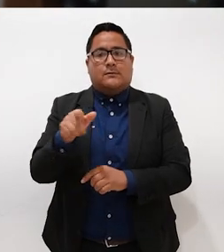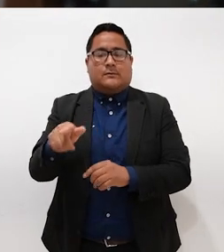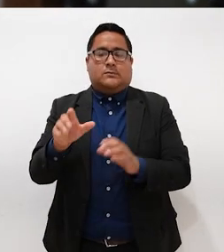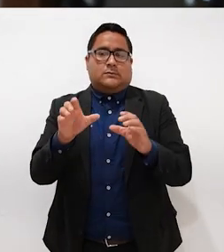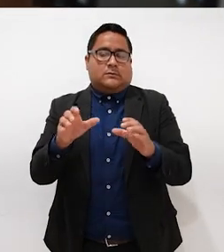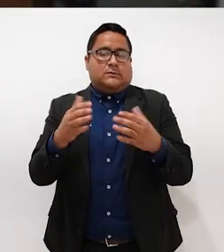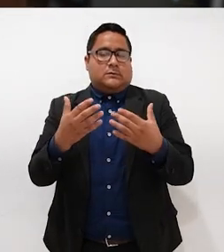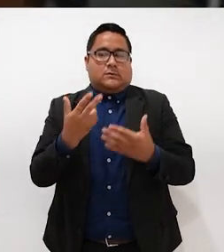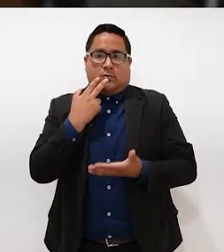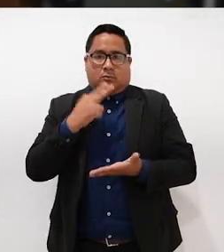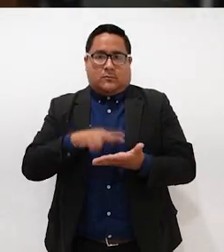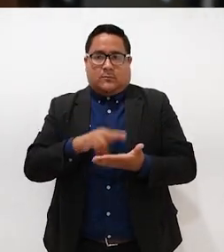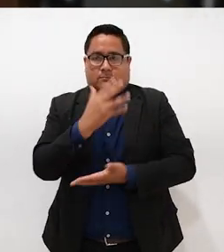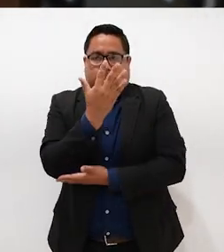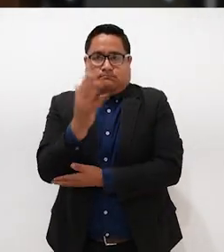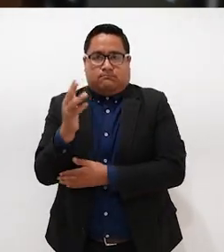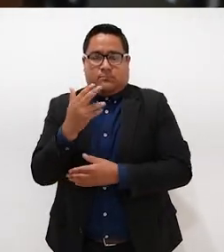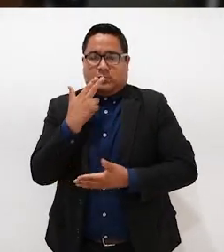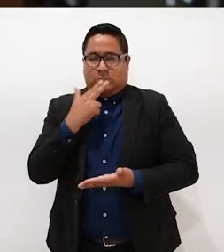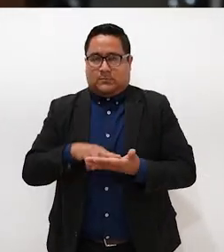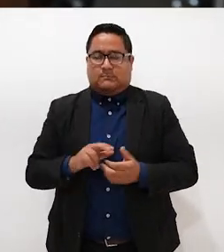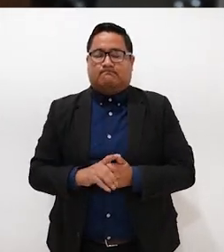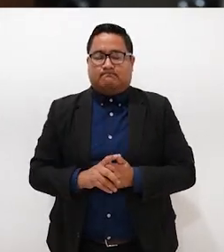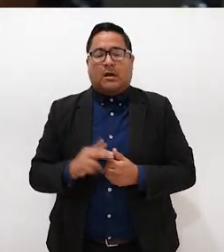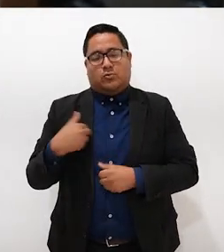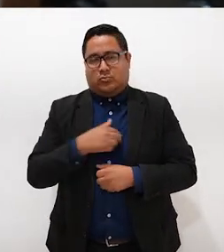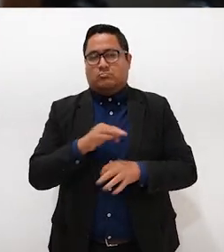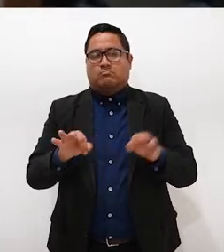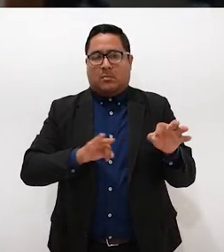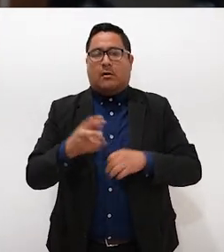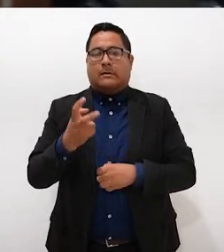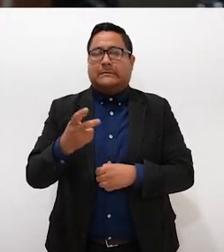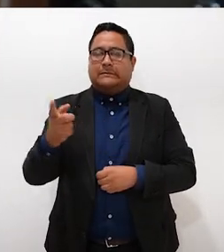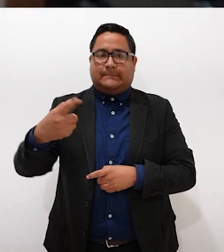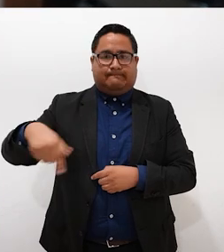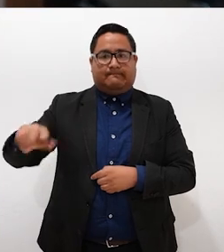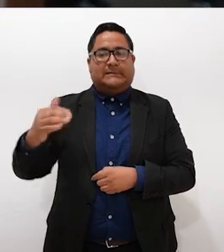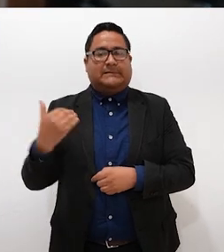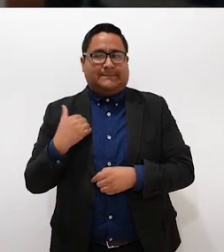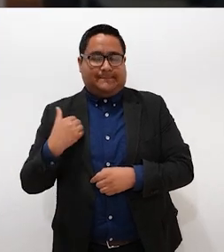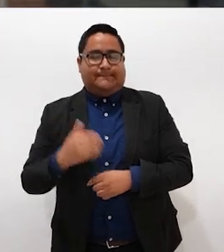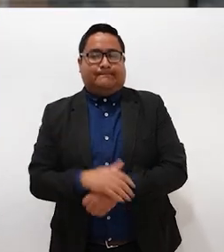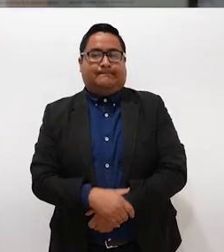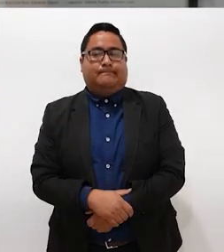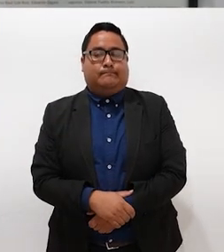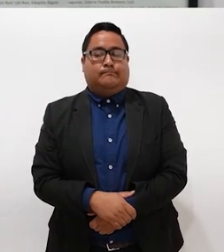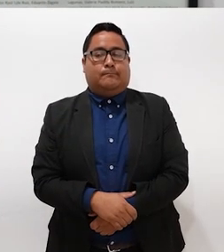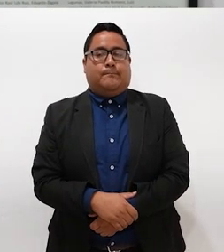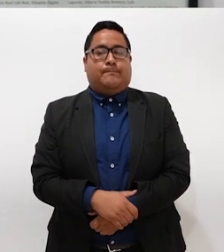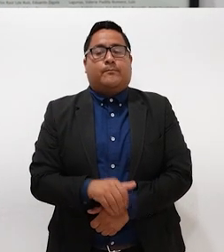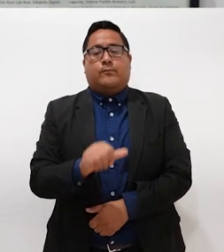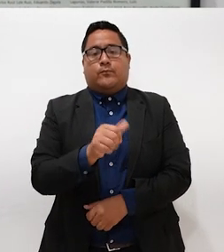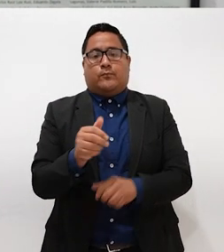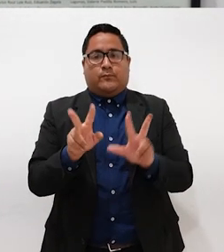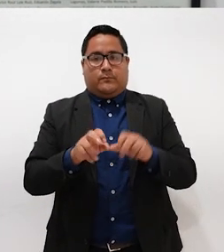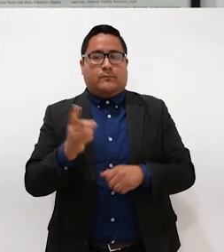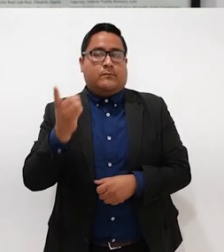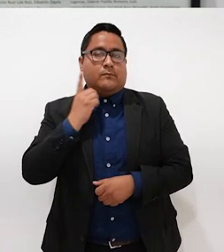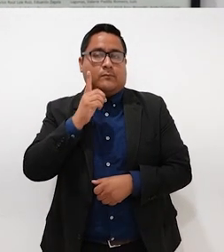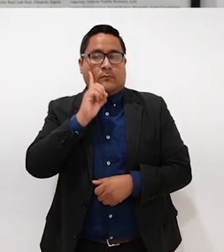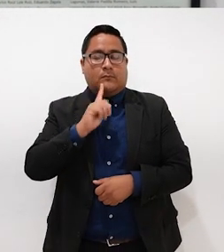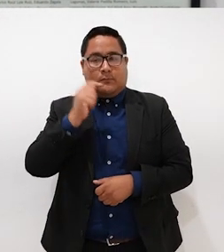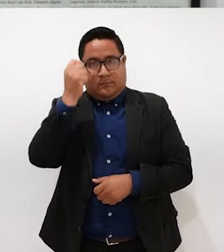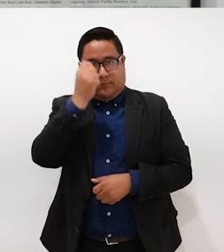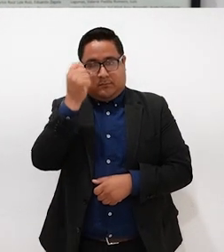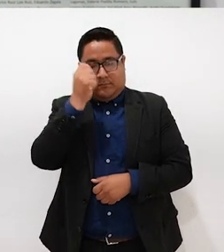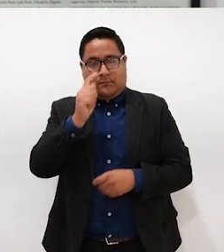reserva pues. Entonces pues ahí estamos trabajando en lo que nos piden nuestros representados. Y en otro tema, la diputada